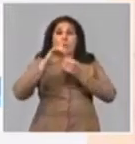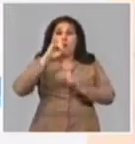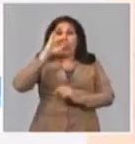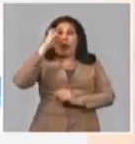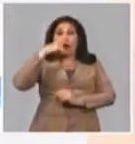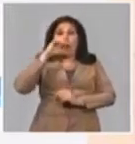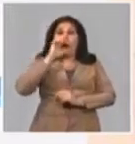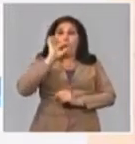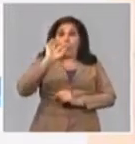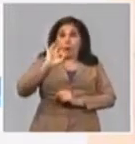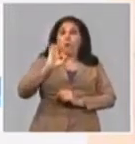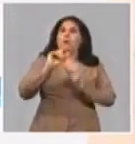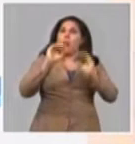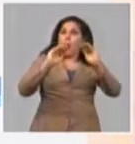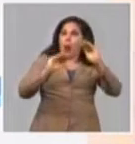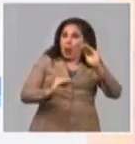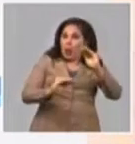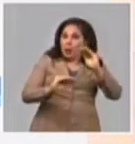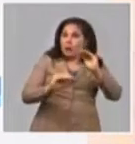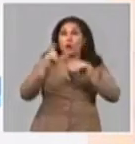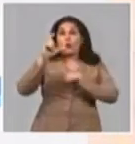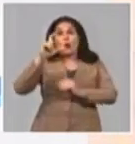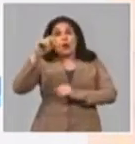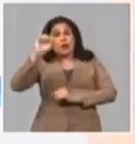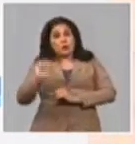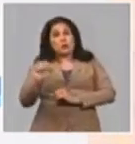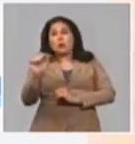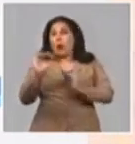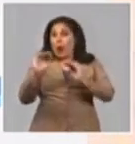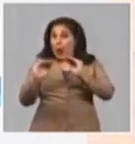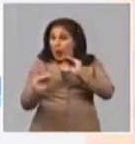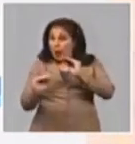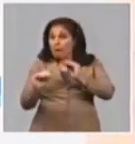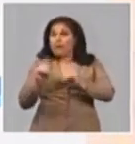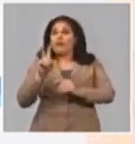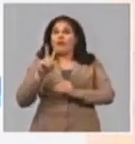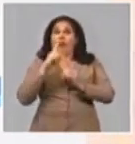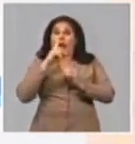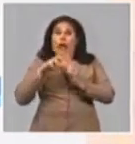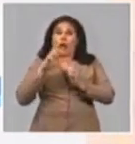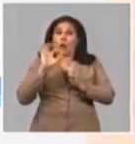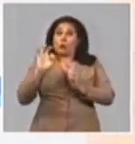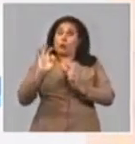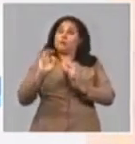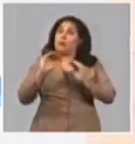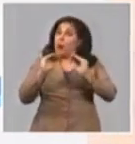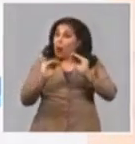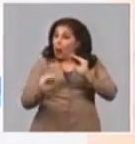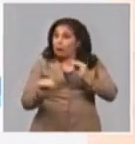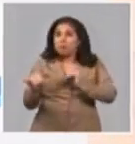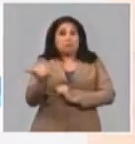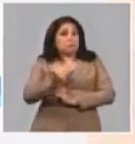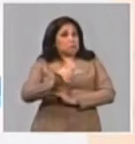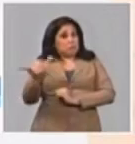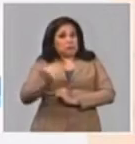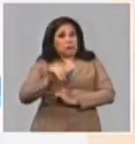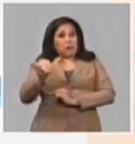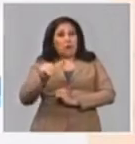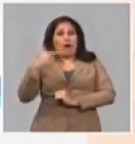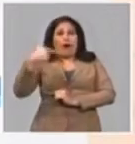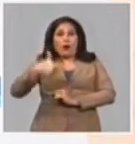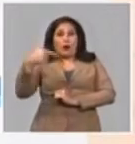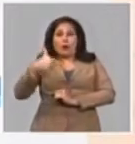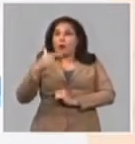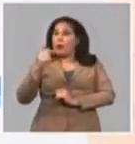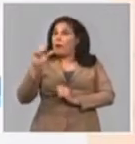descendiendo, Cuenca Azul está en estado normal, también descendiendo, Vento desfavorable descendiendo y Garuco